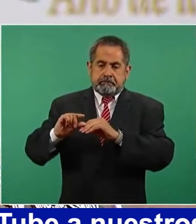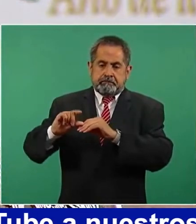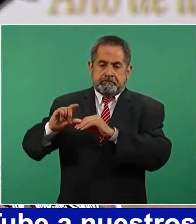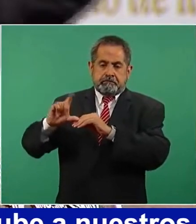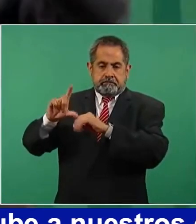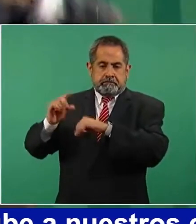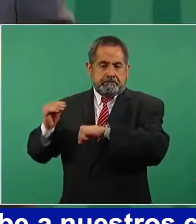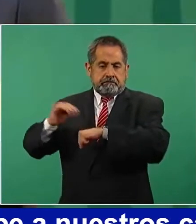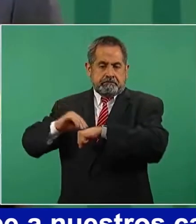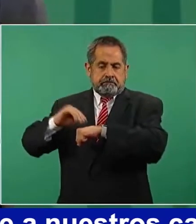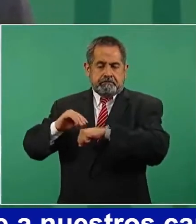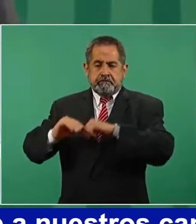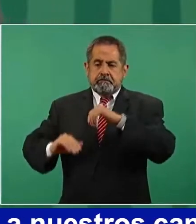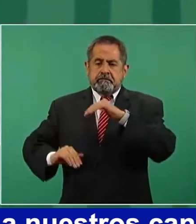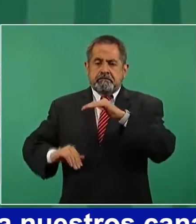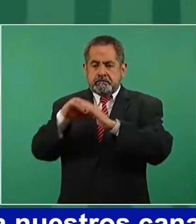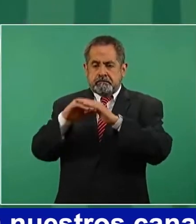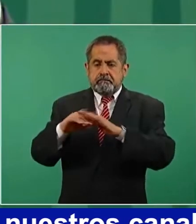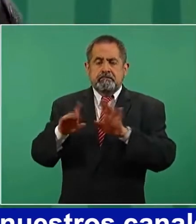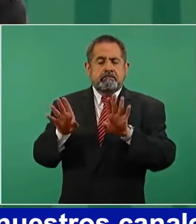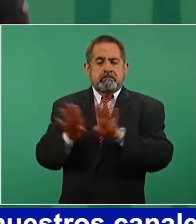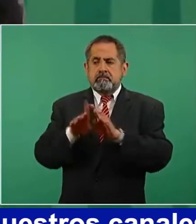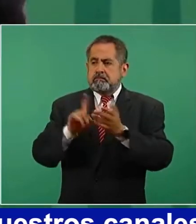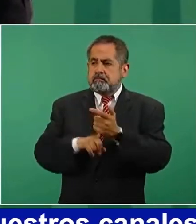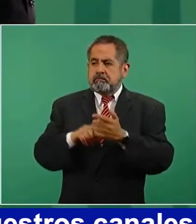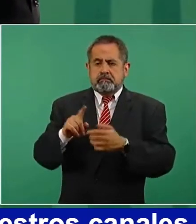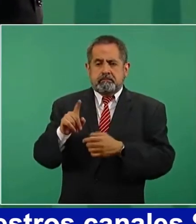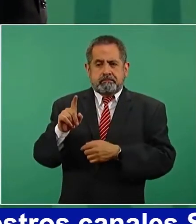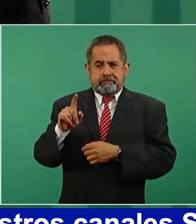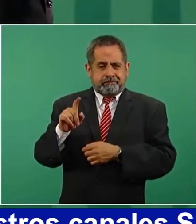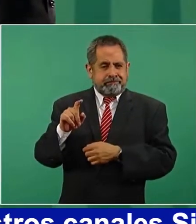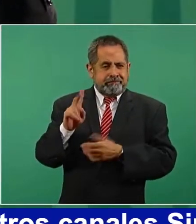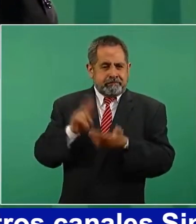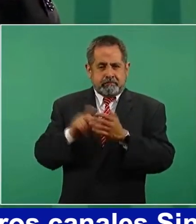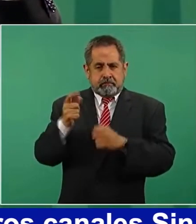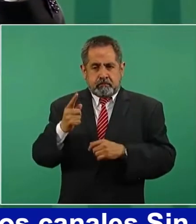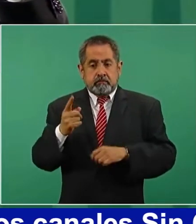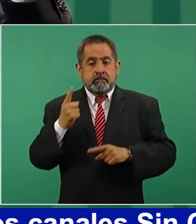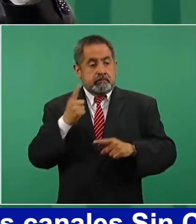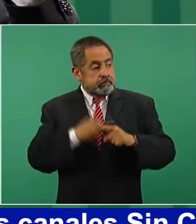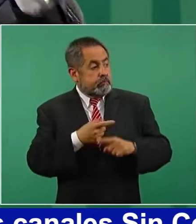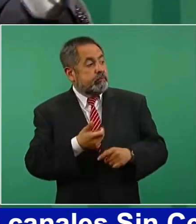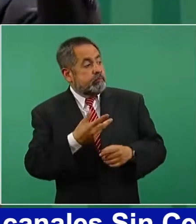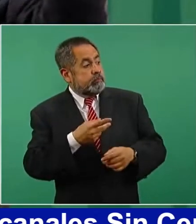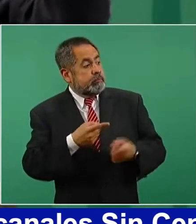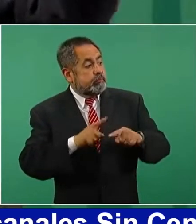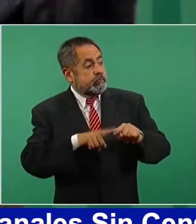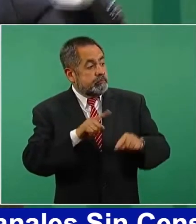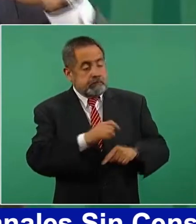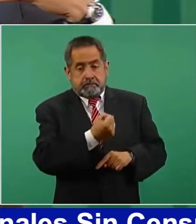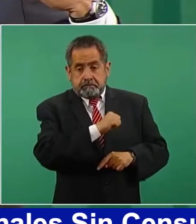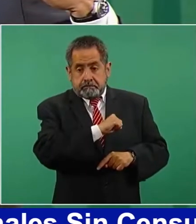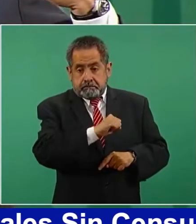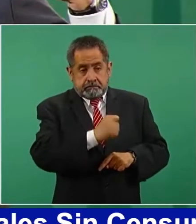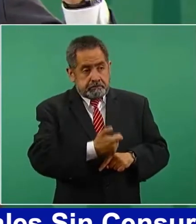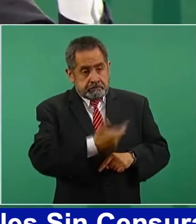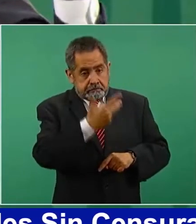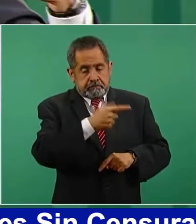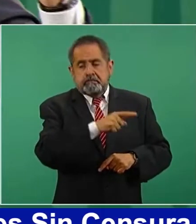hasta llegar al 100 por ciento, más inflación y también en julio